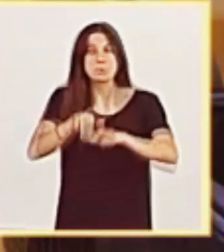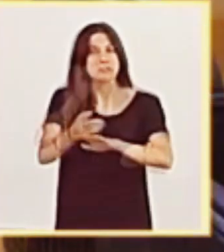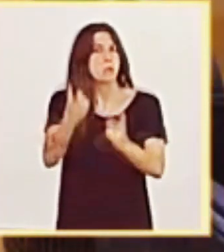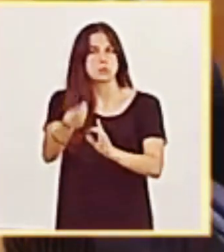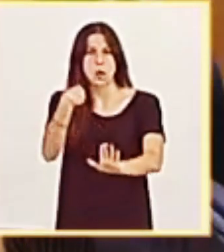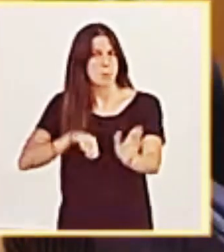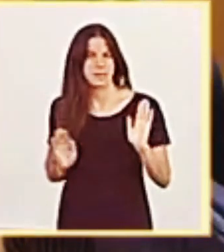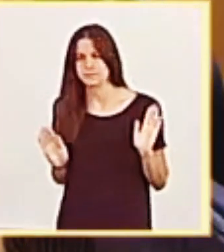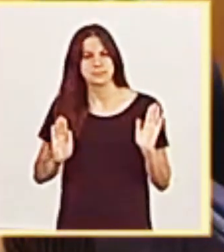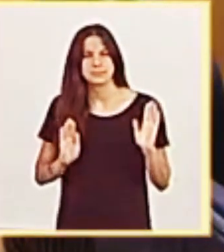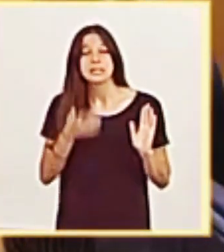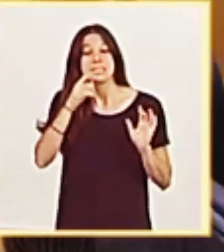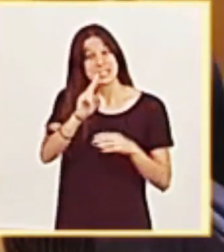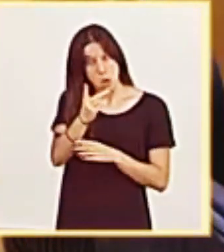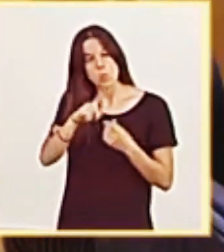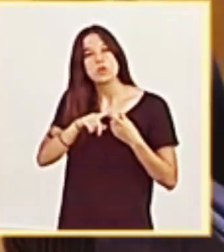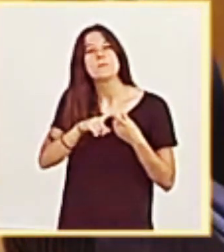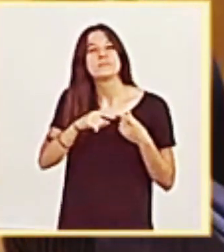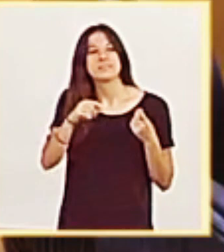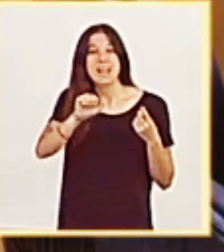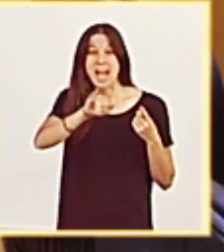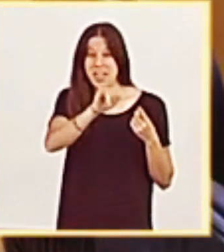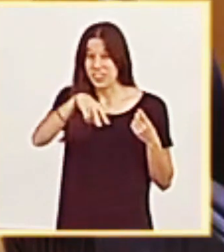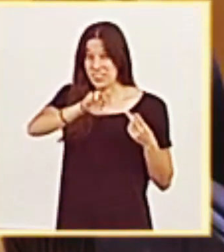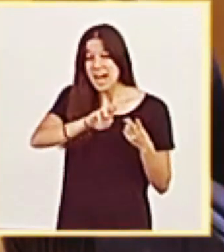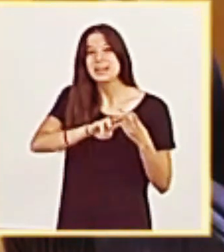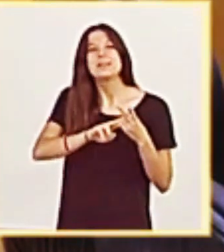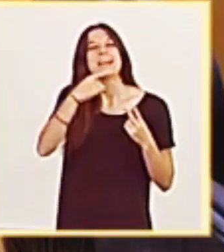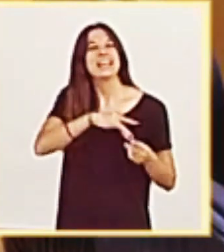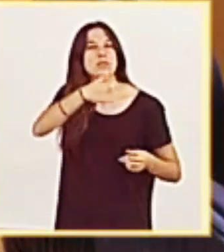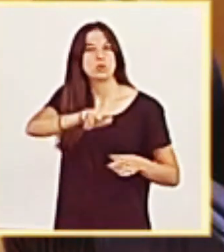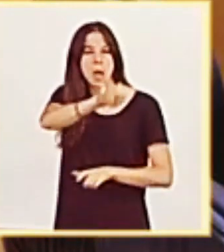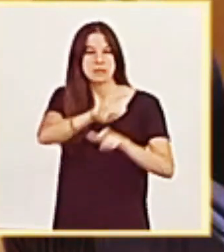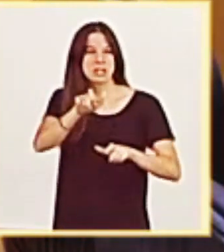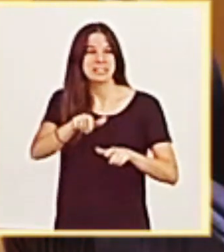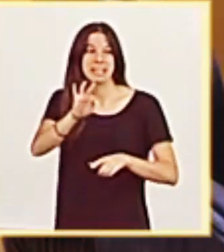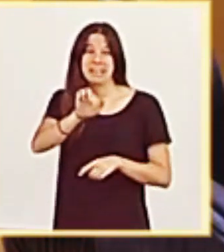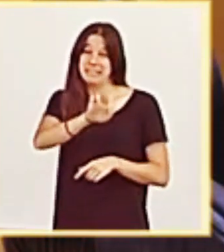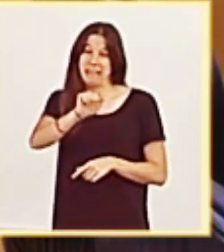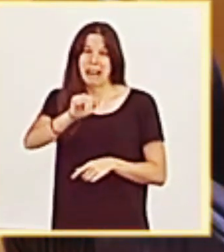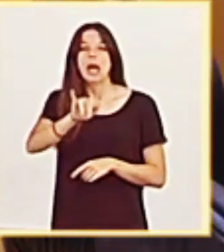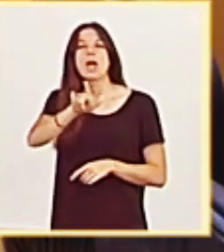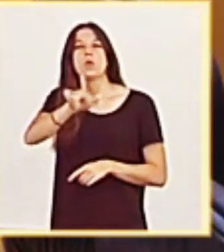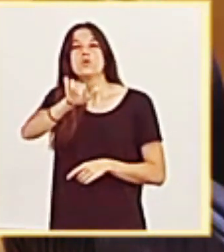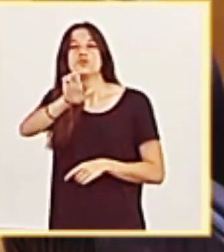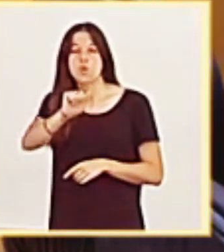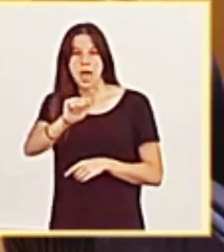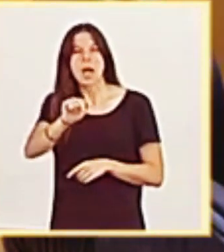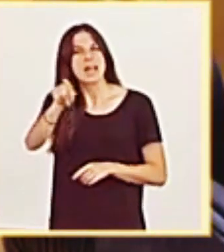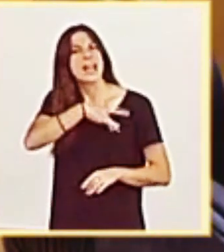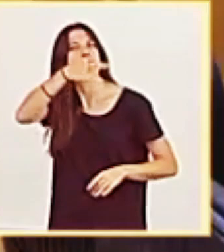Segundo, cuando Aznar indultó a 15 terroristas de Terra Lliura, humilló a España. ¿Opinaban ustedes lo mismo entonces?